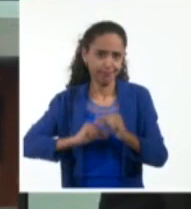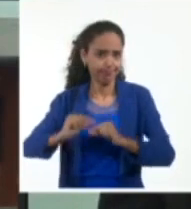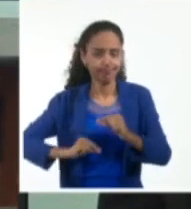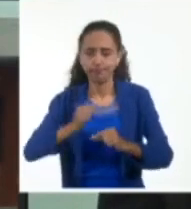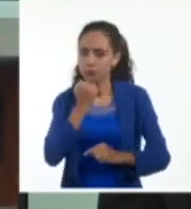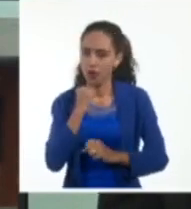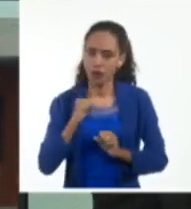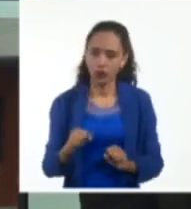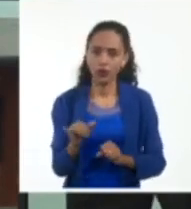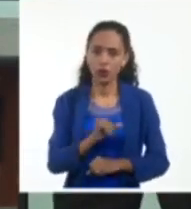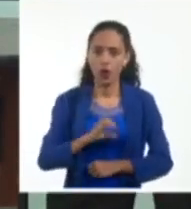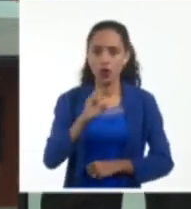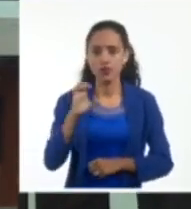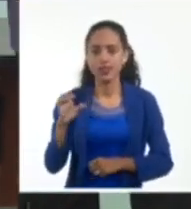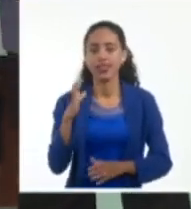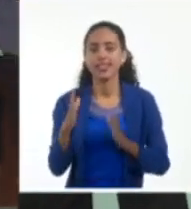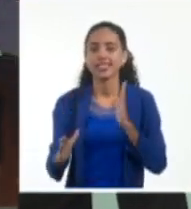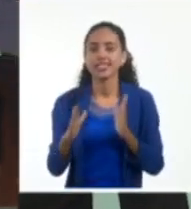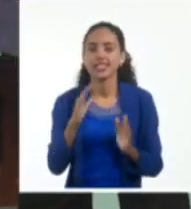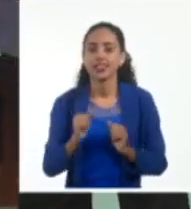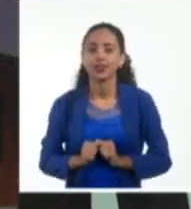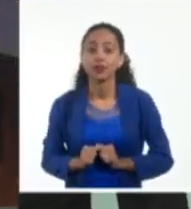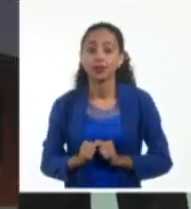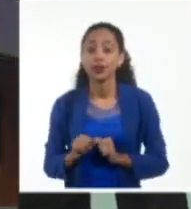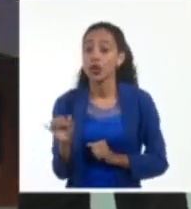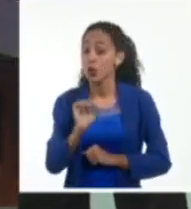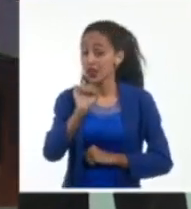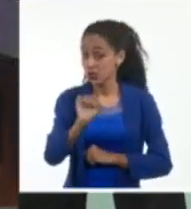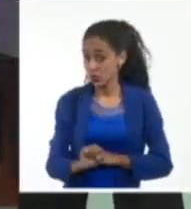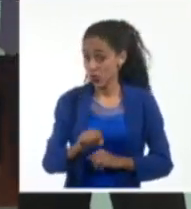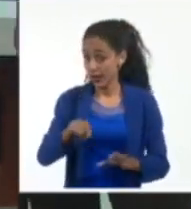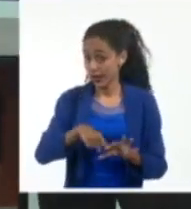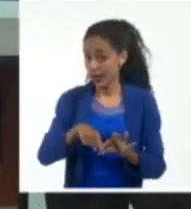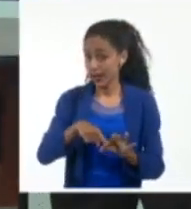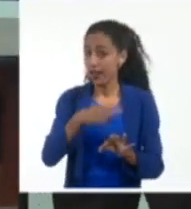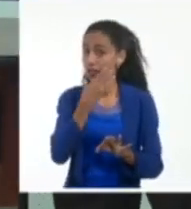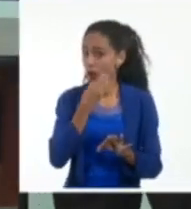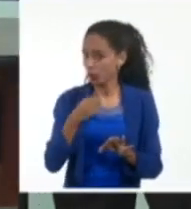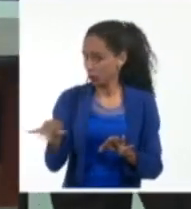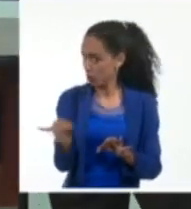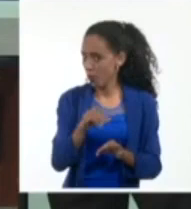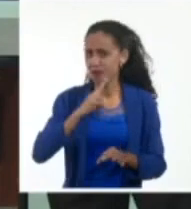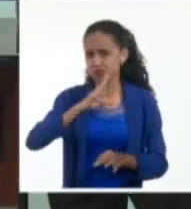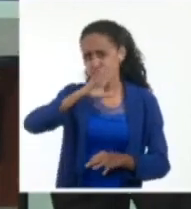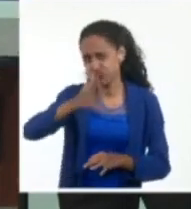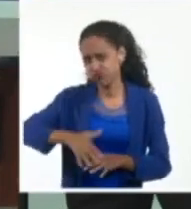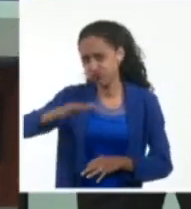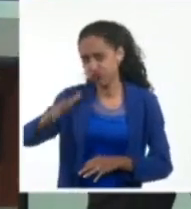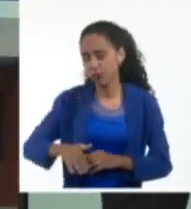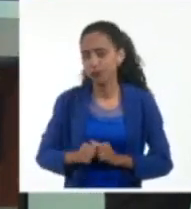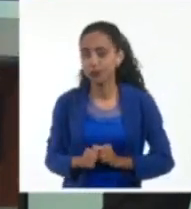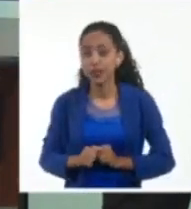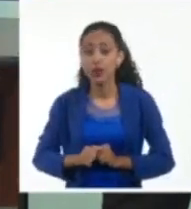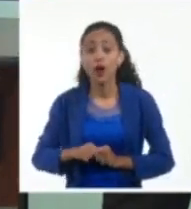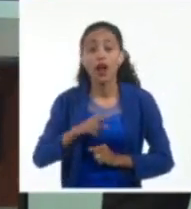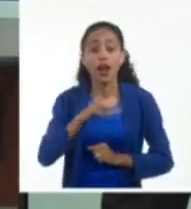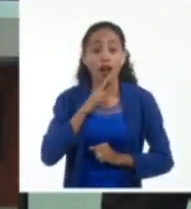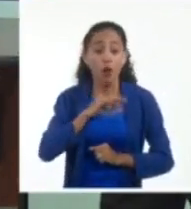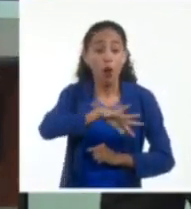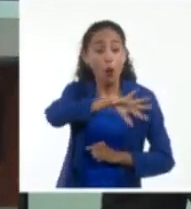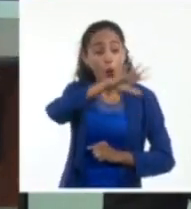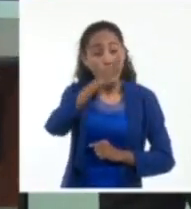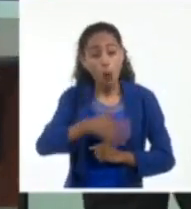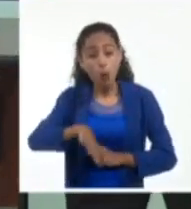regiones occidental y central, incluyendo el sur de la isla de la juventud. Habrá oleaje en el interior del